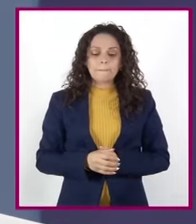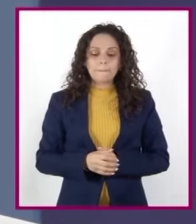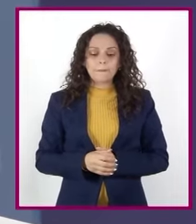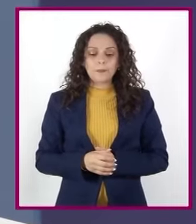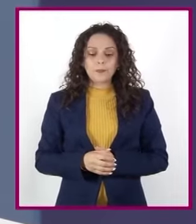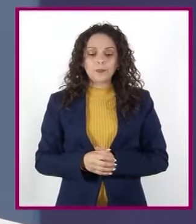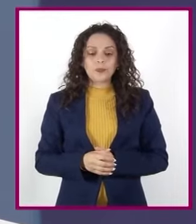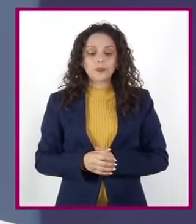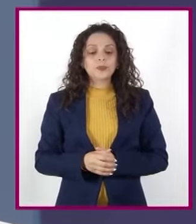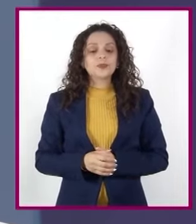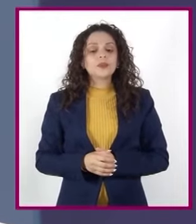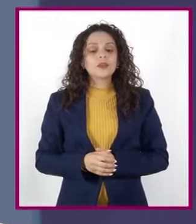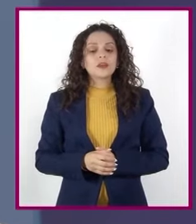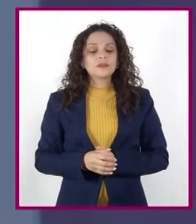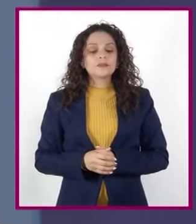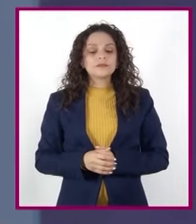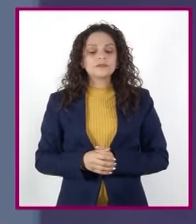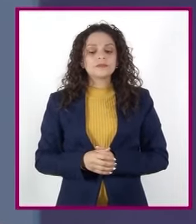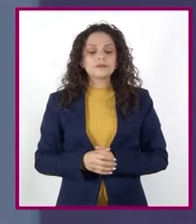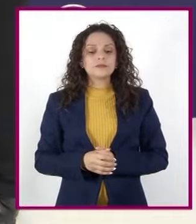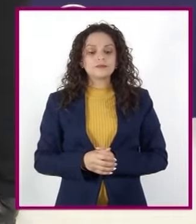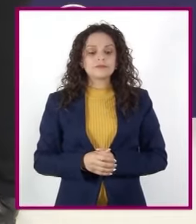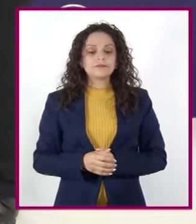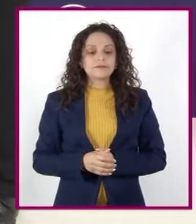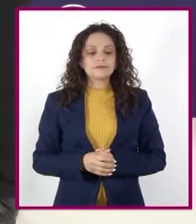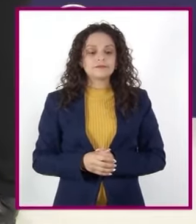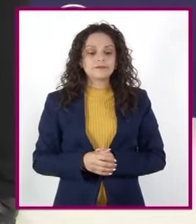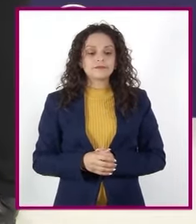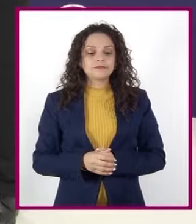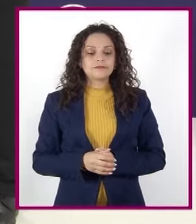¿Amerilla? No. ¿Azul? No. Verde.